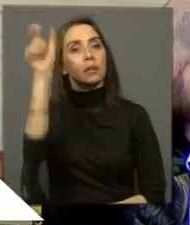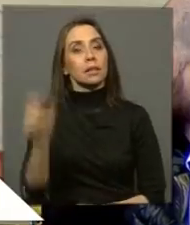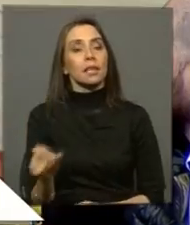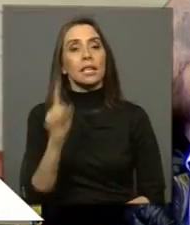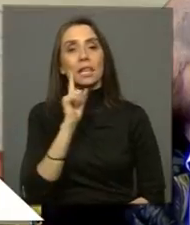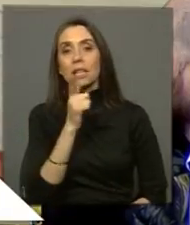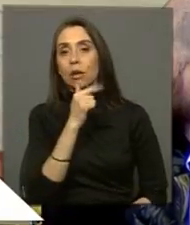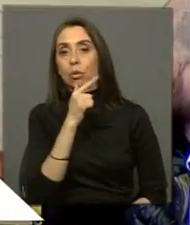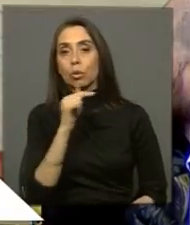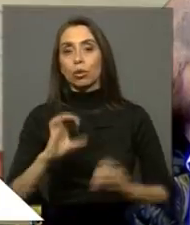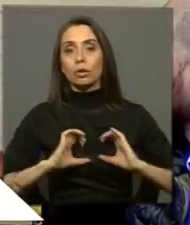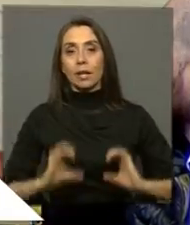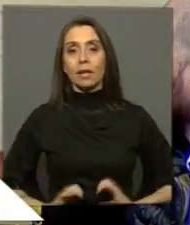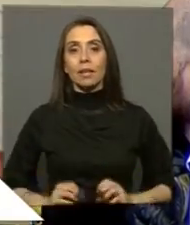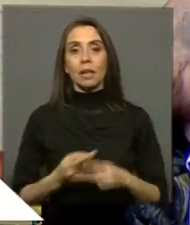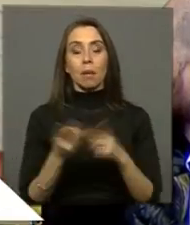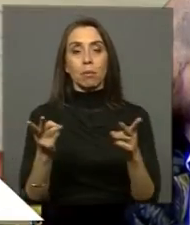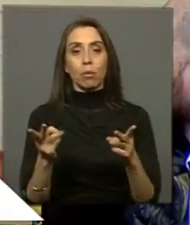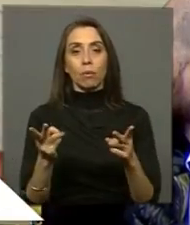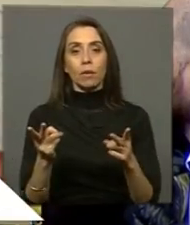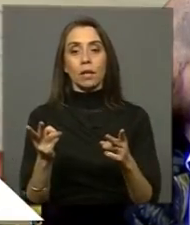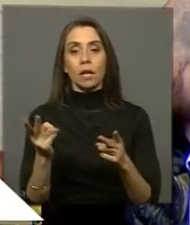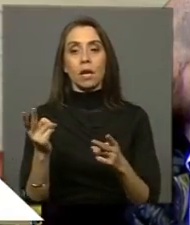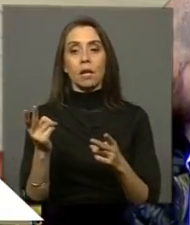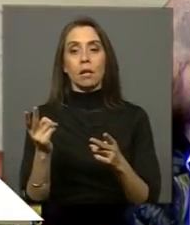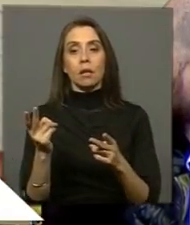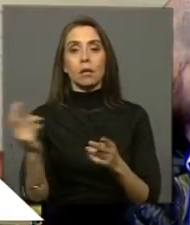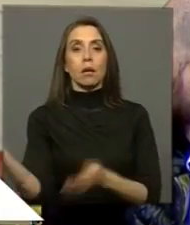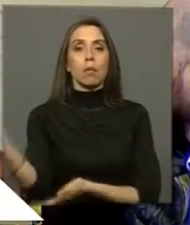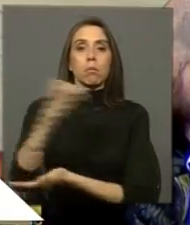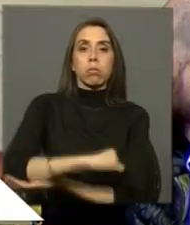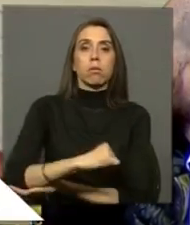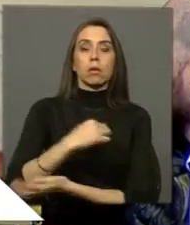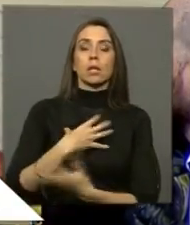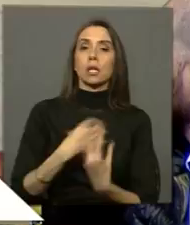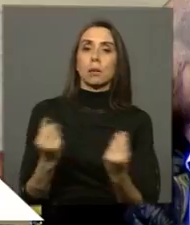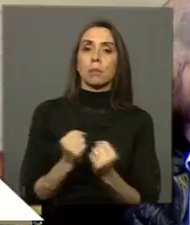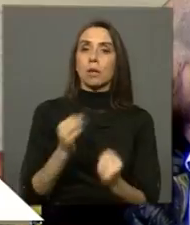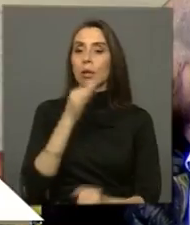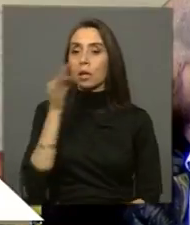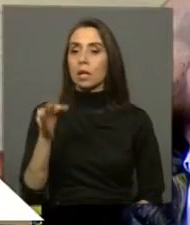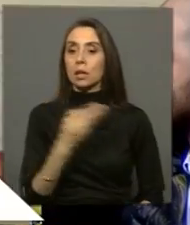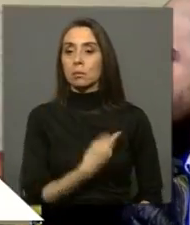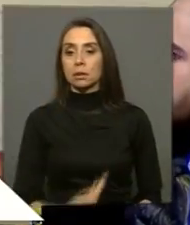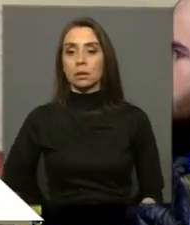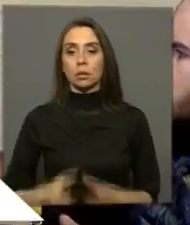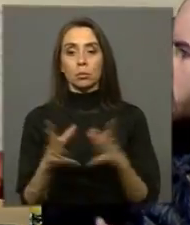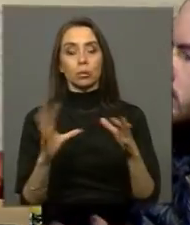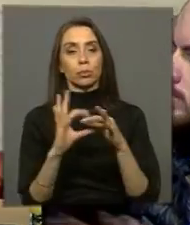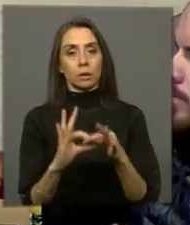tienen dudosa ética pública nos dobleguen y atemoricen. He dicho, presidente. Muchas gracias.